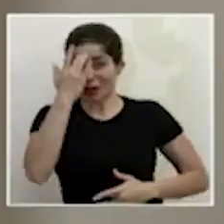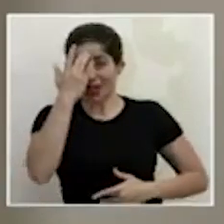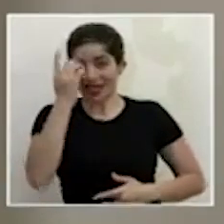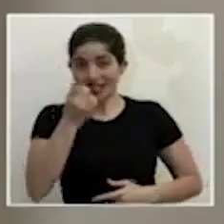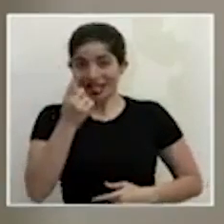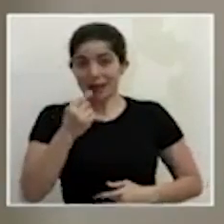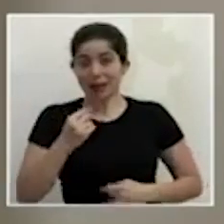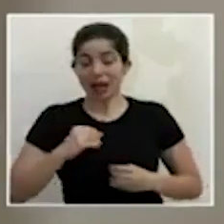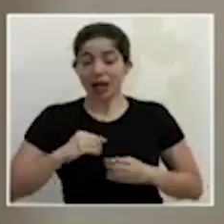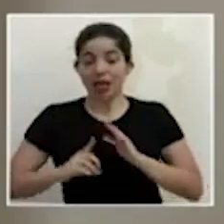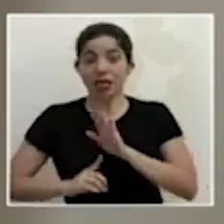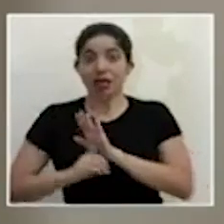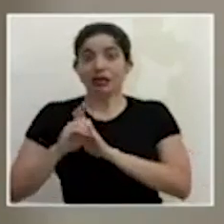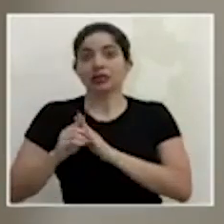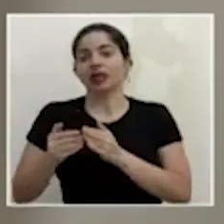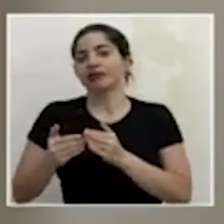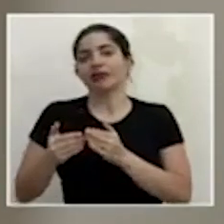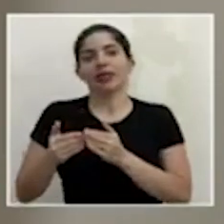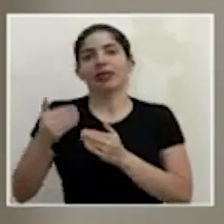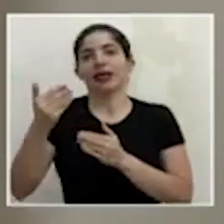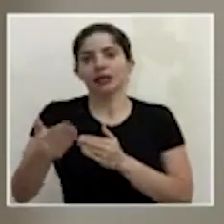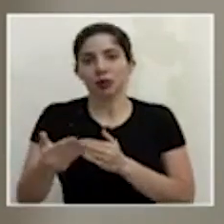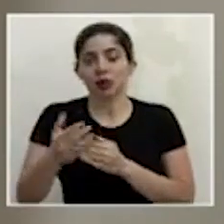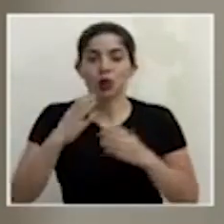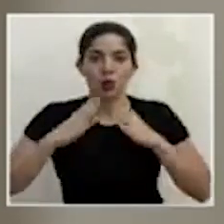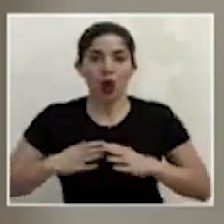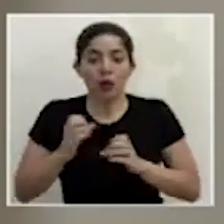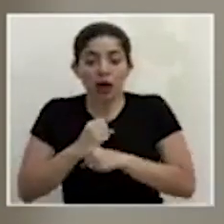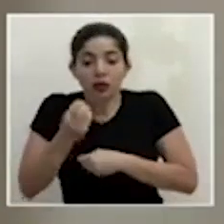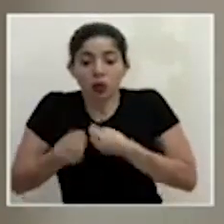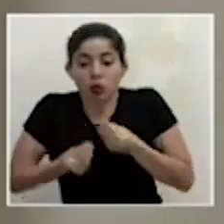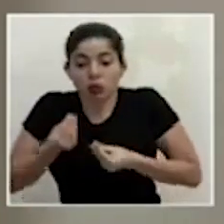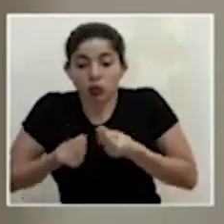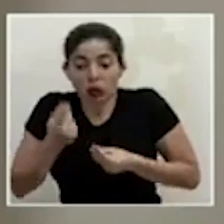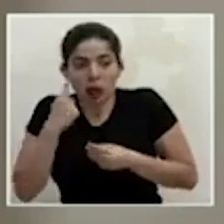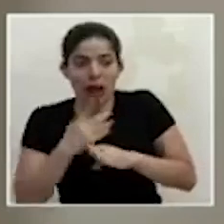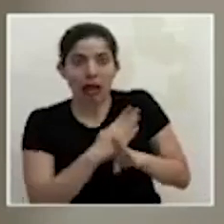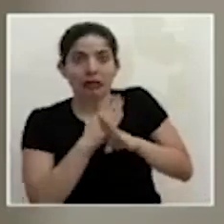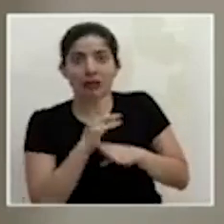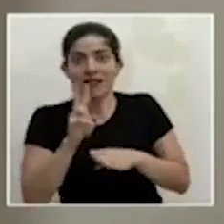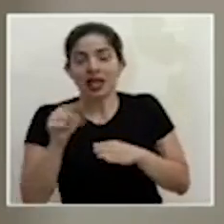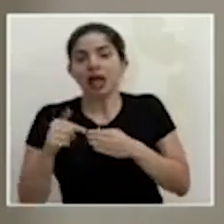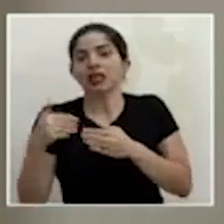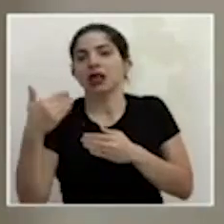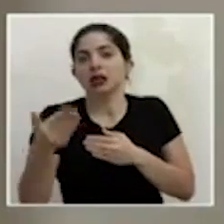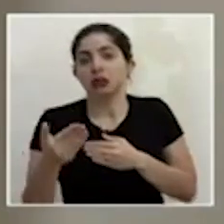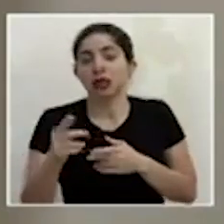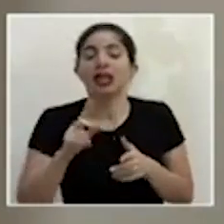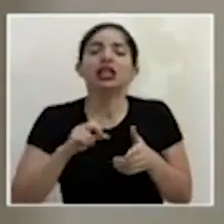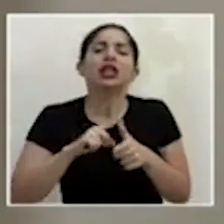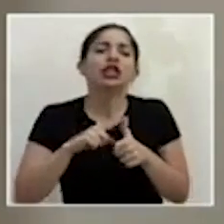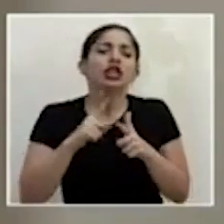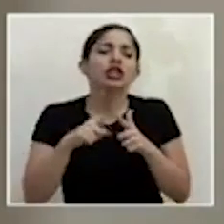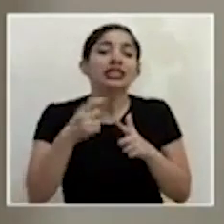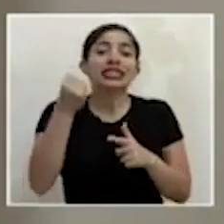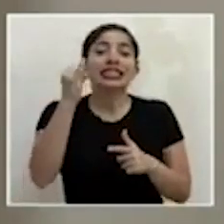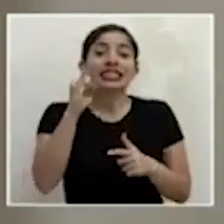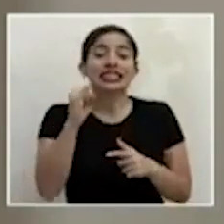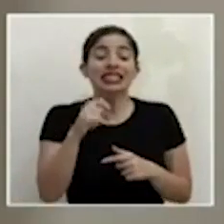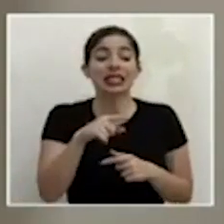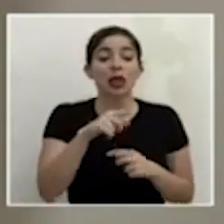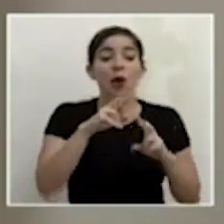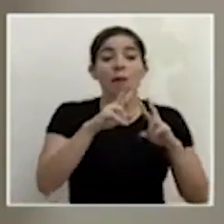se se producen por nuestro propio cuerpo para combatir el virus entonces si usáramos las pruebas